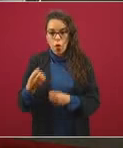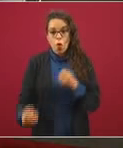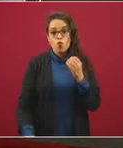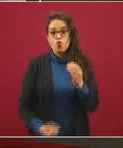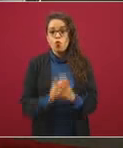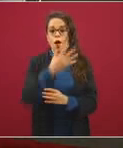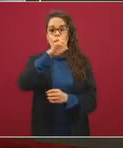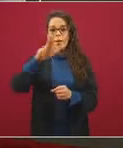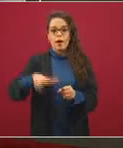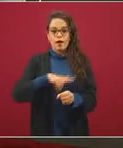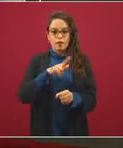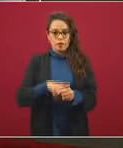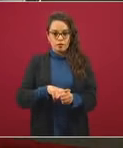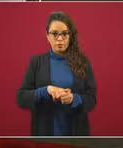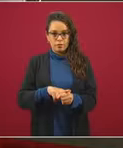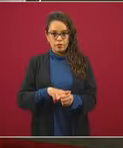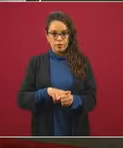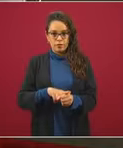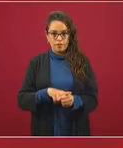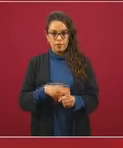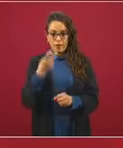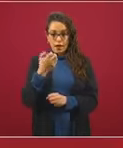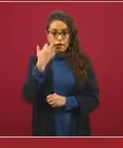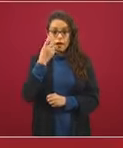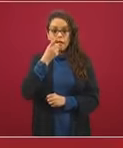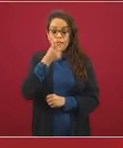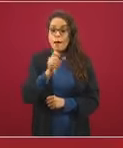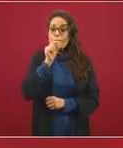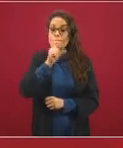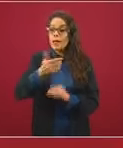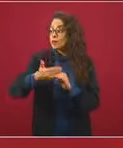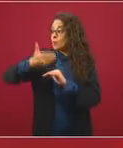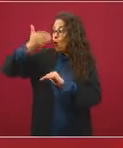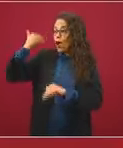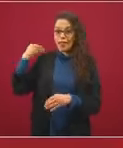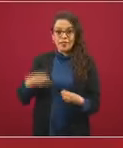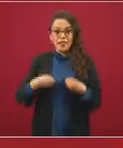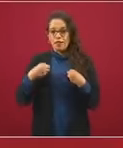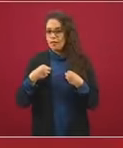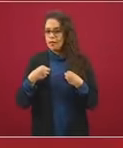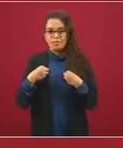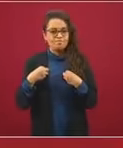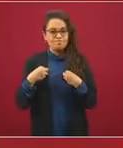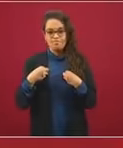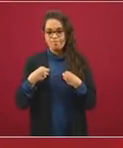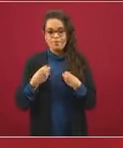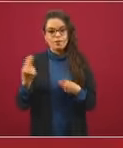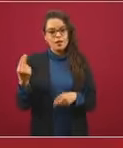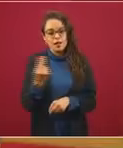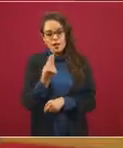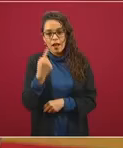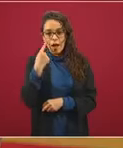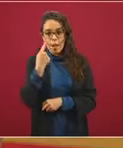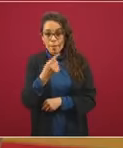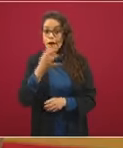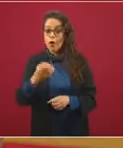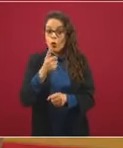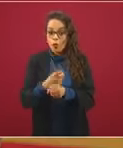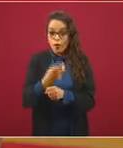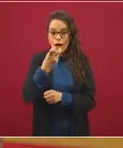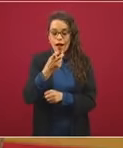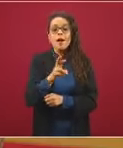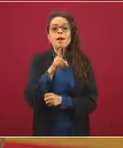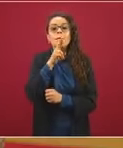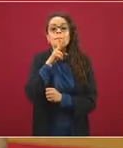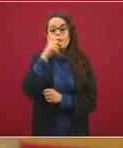a lo acostumbrado sino es encontrar todas las oportunidades para cambiar nuestro comportamiento en el